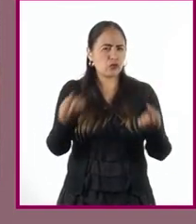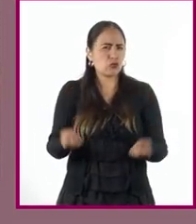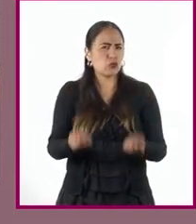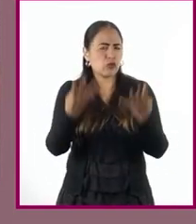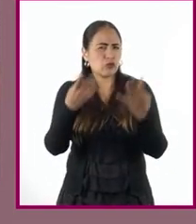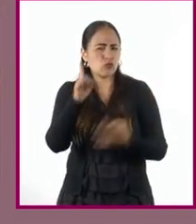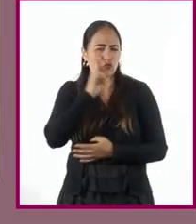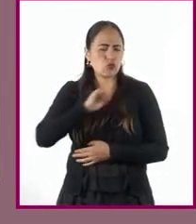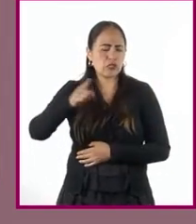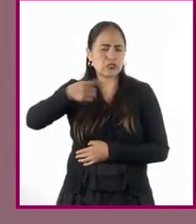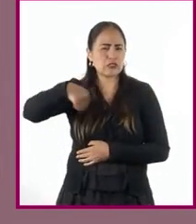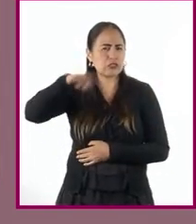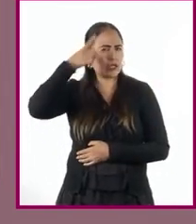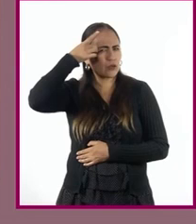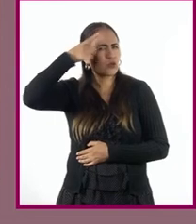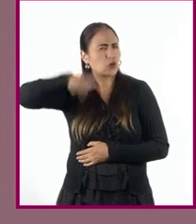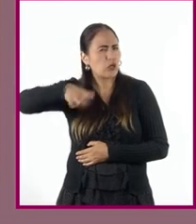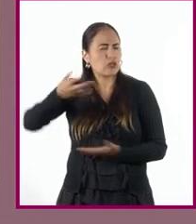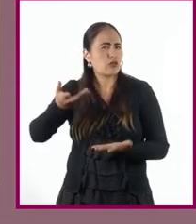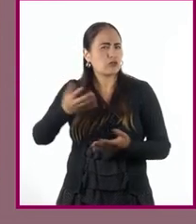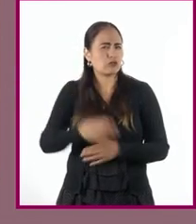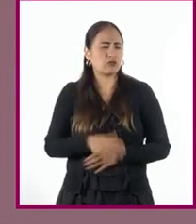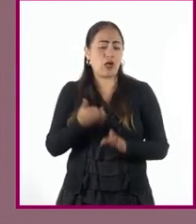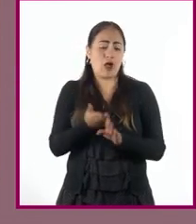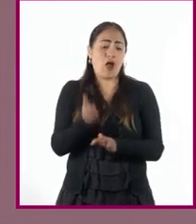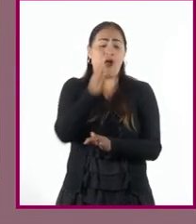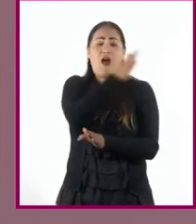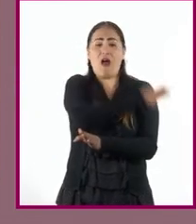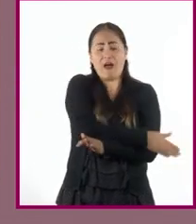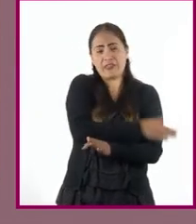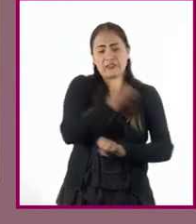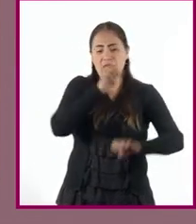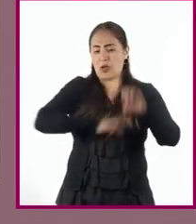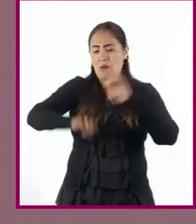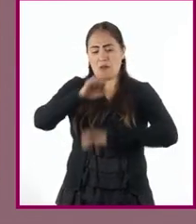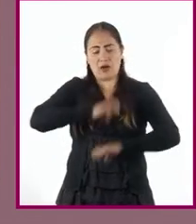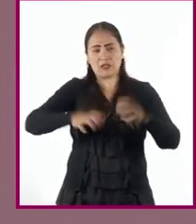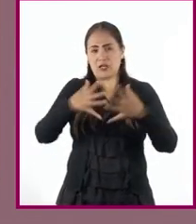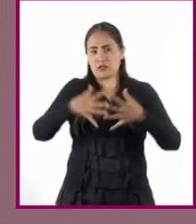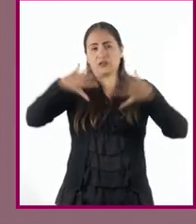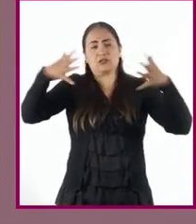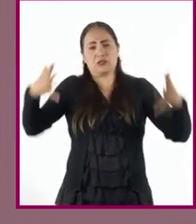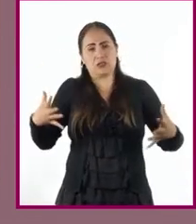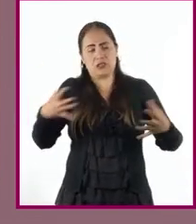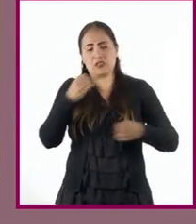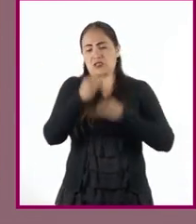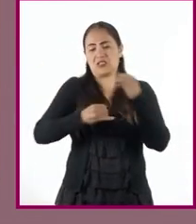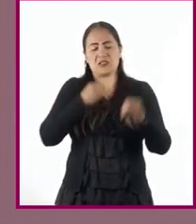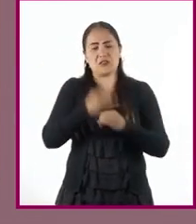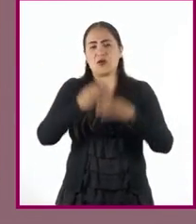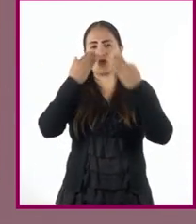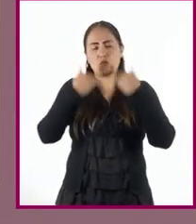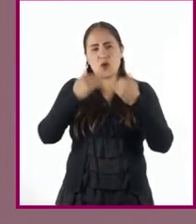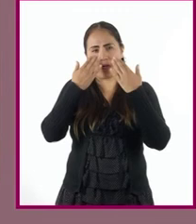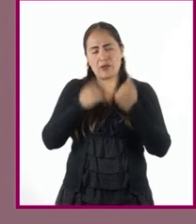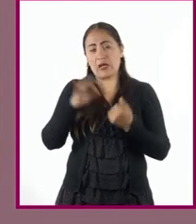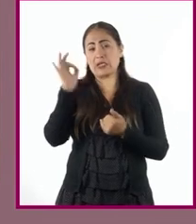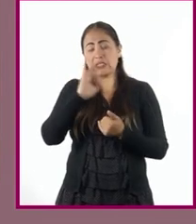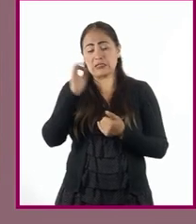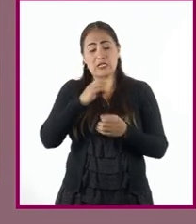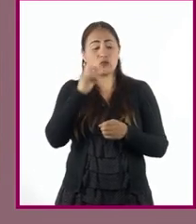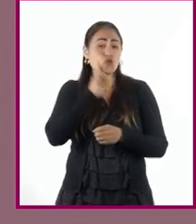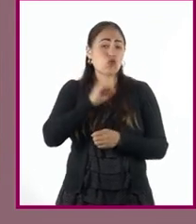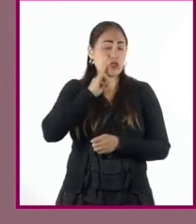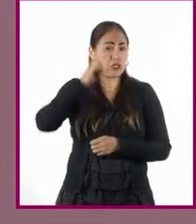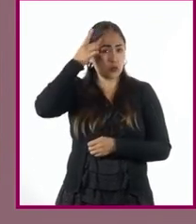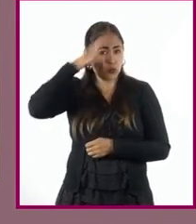de mujeres? Claro, en aquella época no había transnacionales y por lo tanto, si no eran de mujeres, eran de hombres